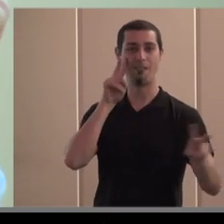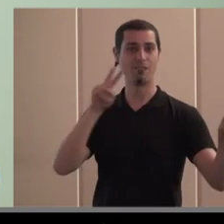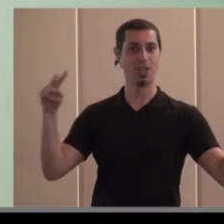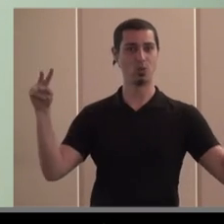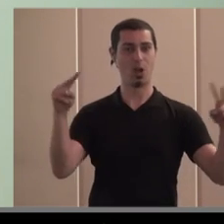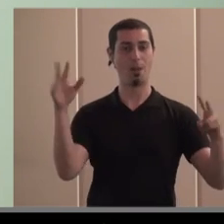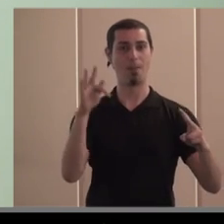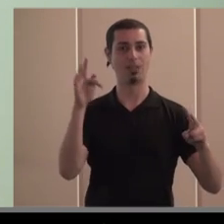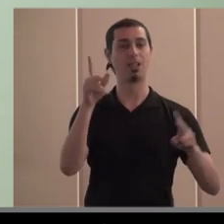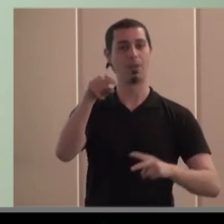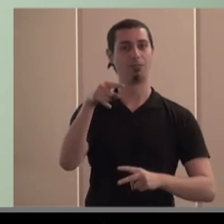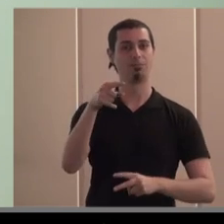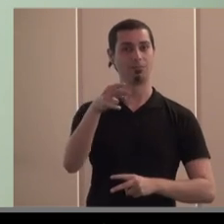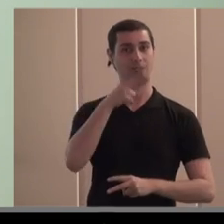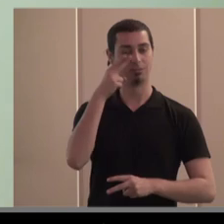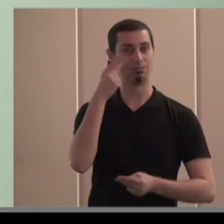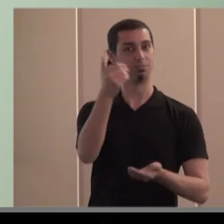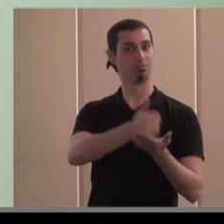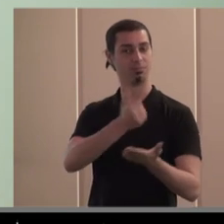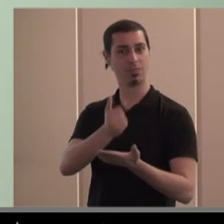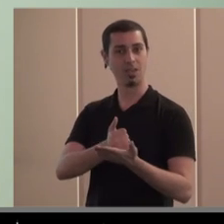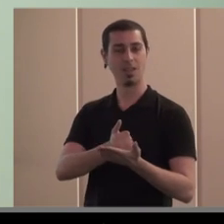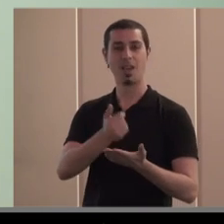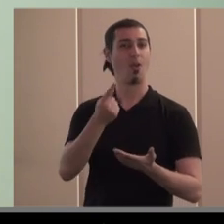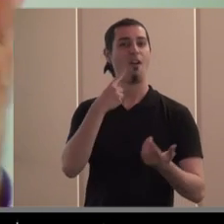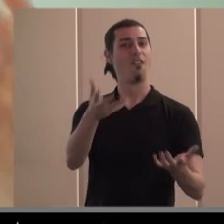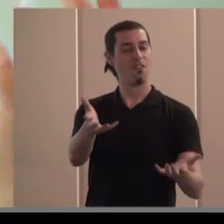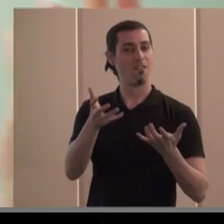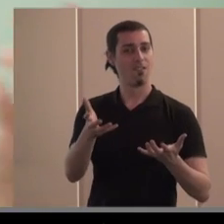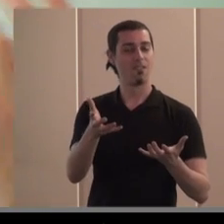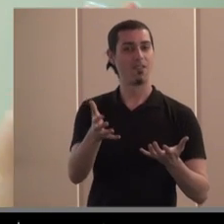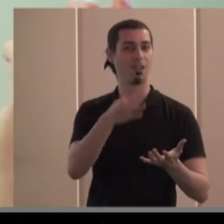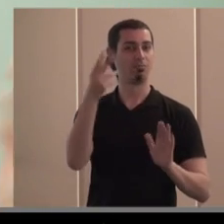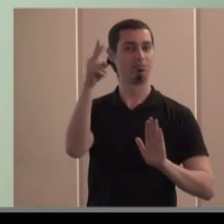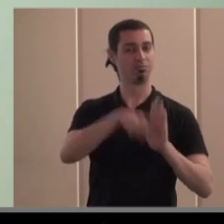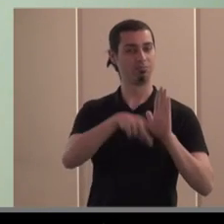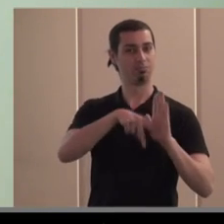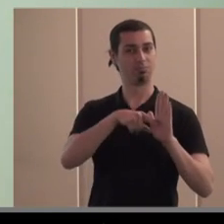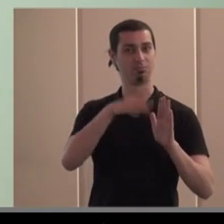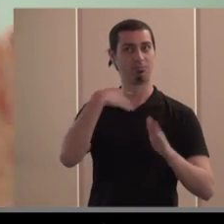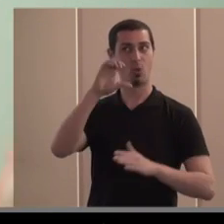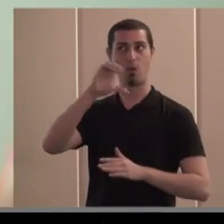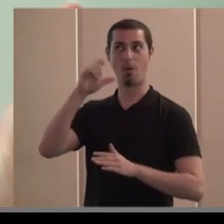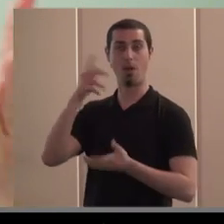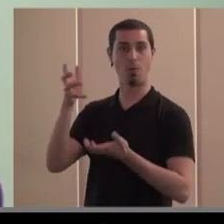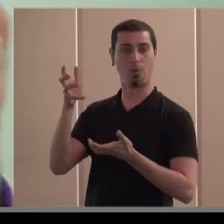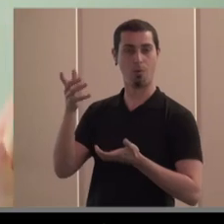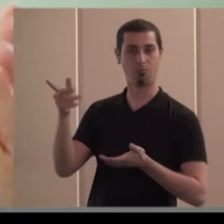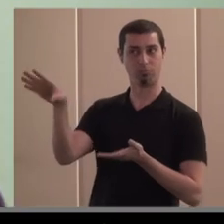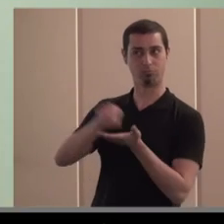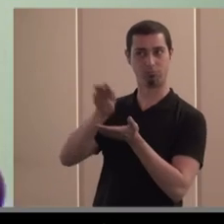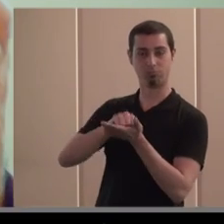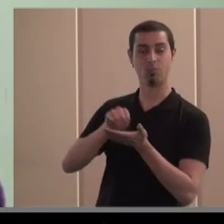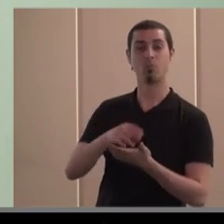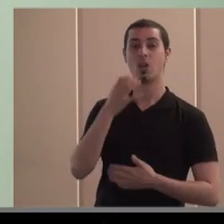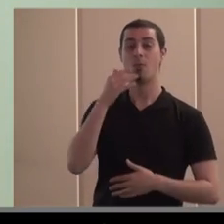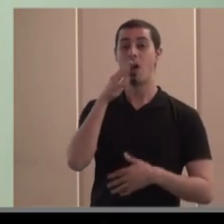beneficiar también de ciertas e importantes medidas que se toman a nivel europeo por ejemplo ahora